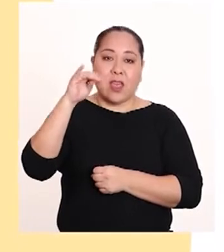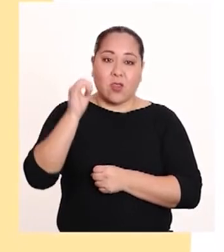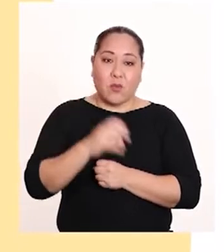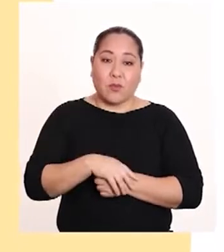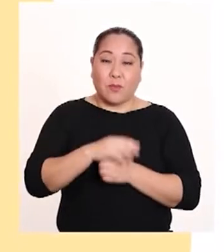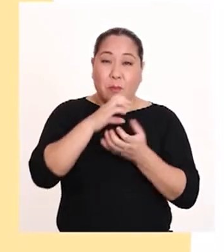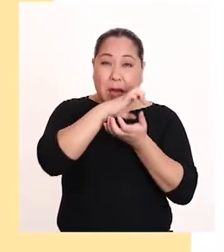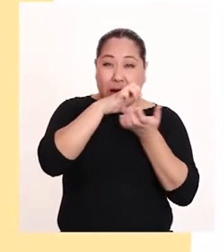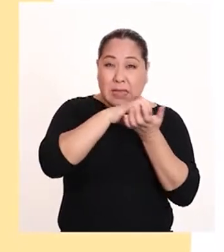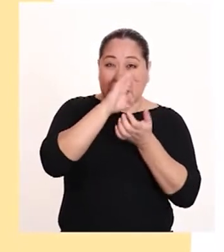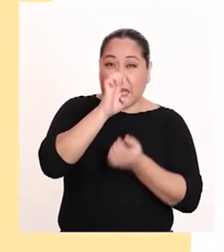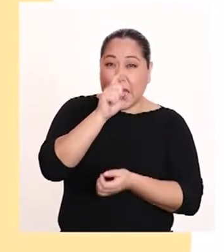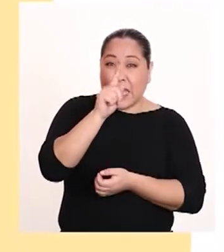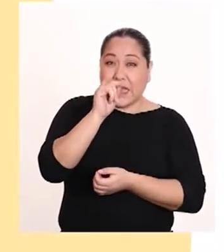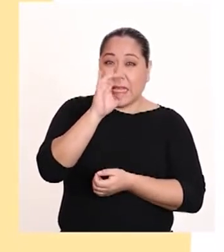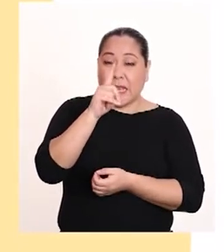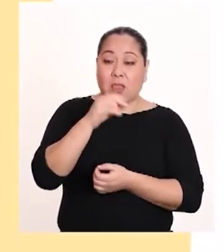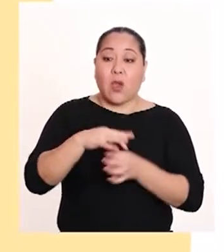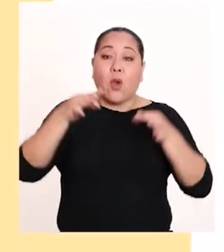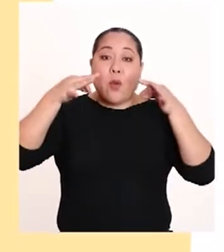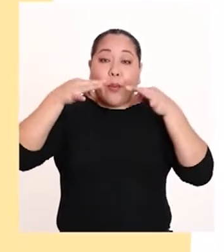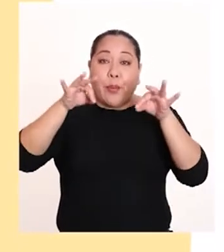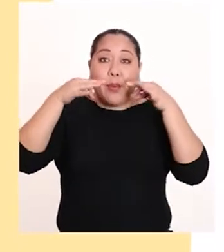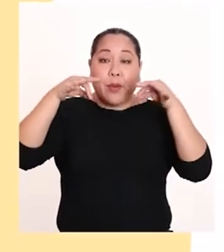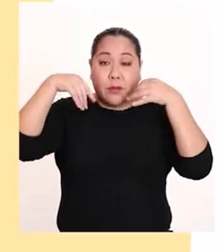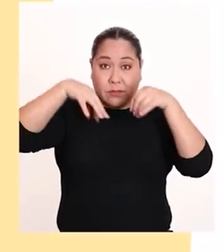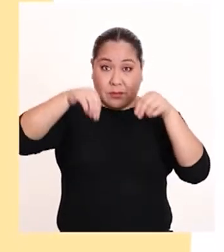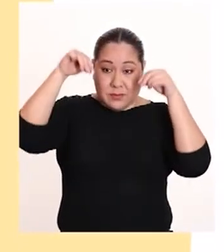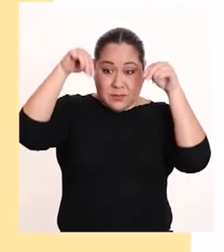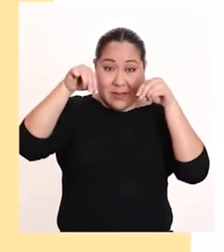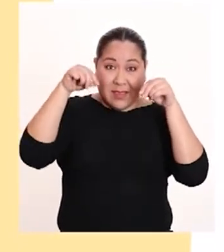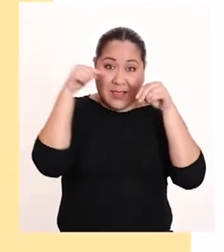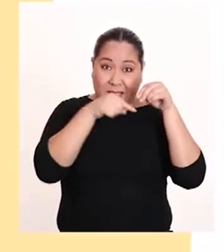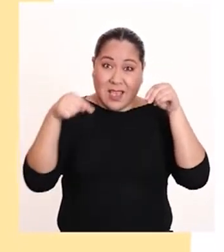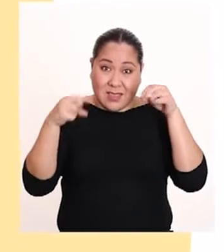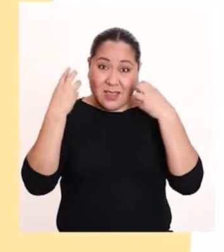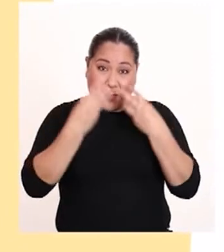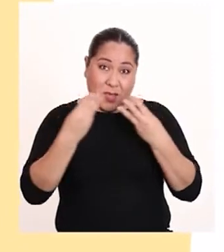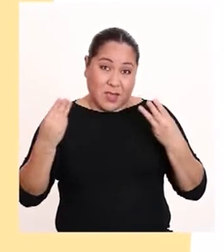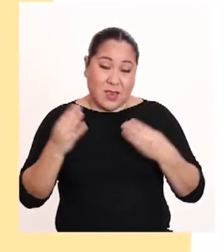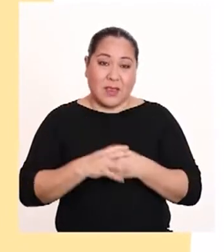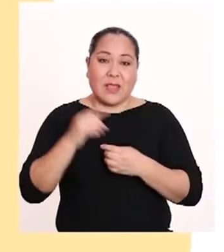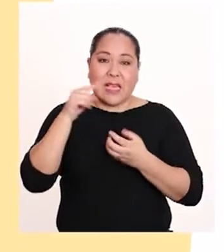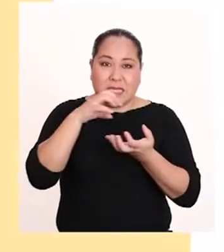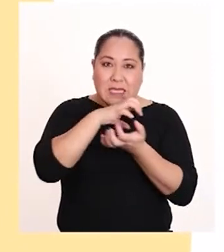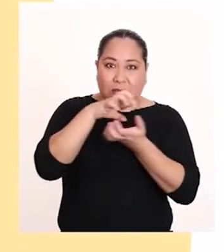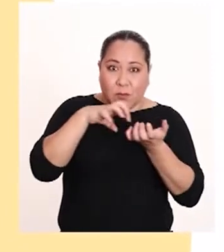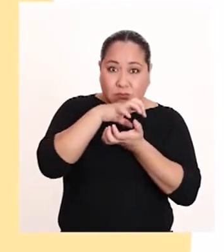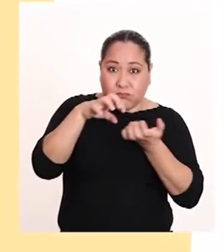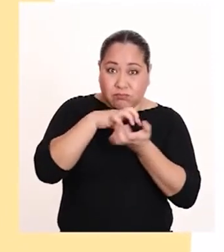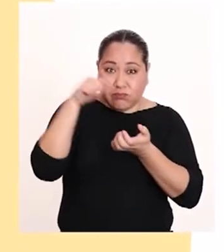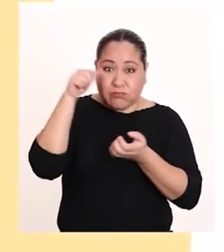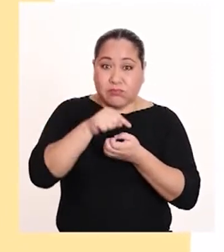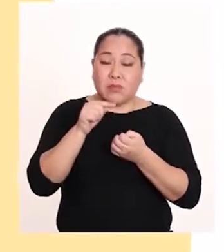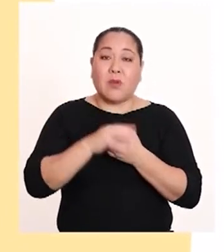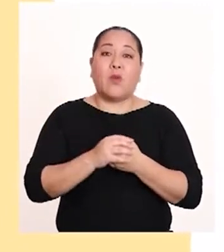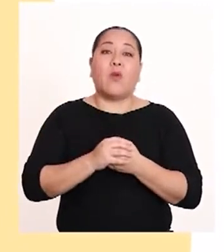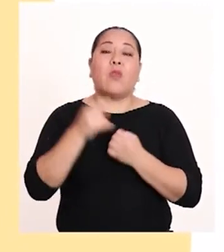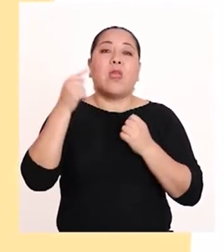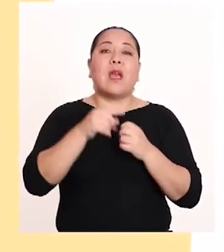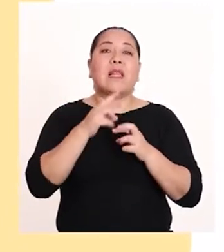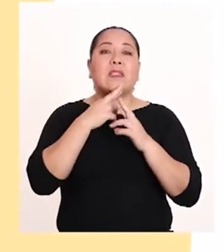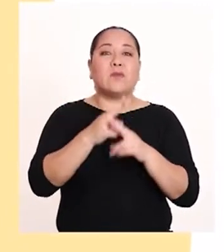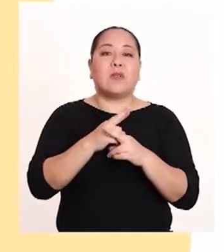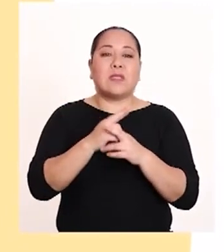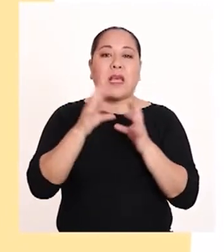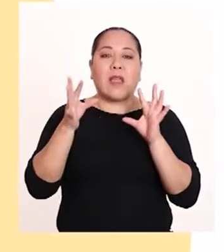moléculas de etileno. Las bolsas de plástico están hechas de este material. En esta reacción, que es una